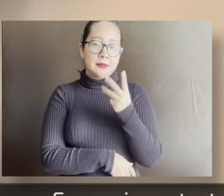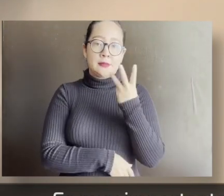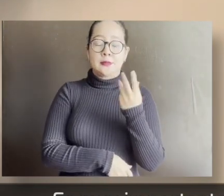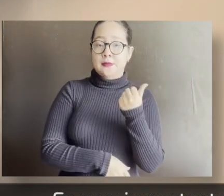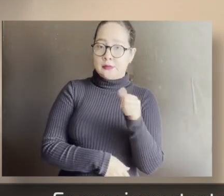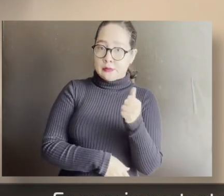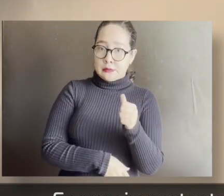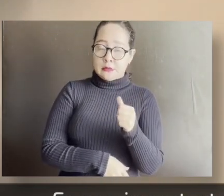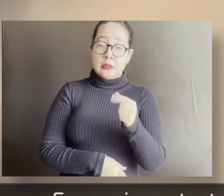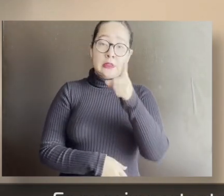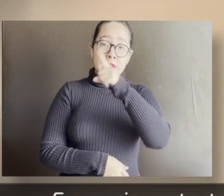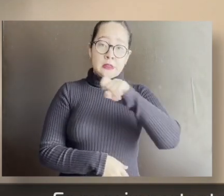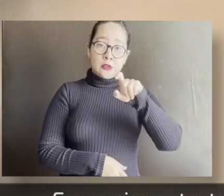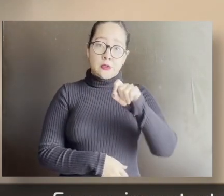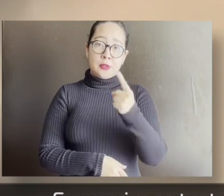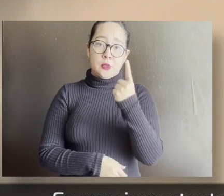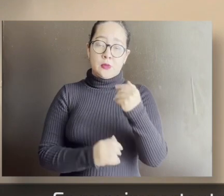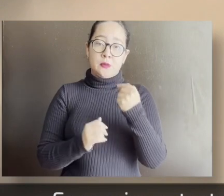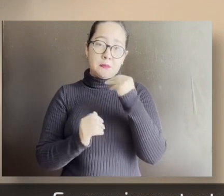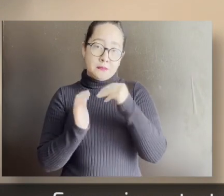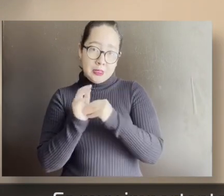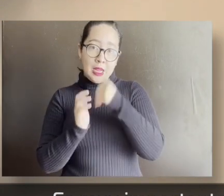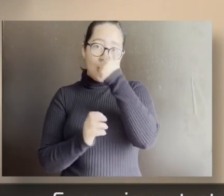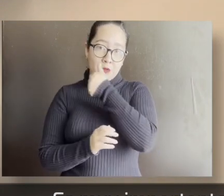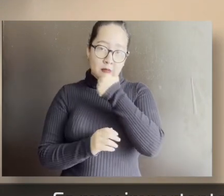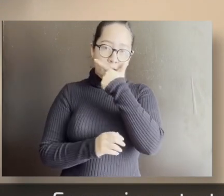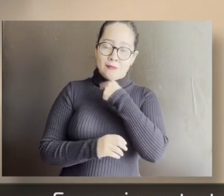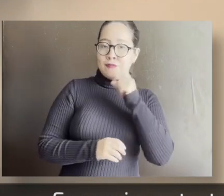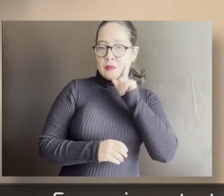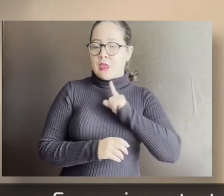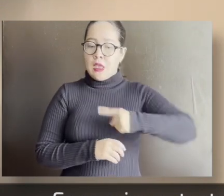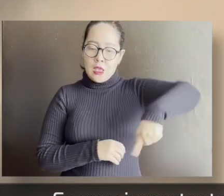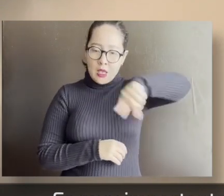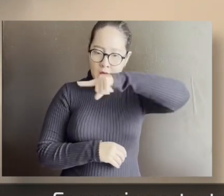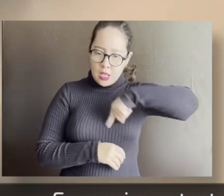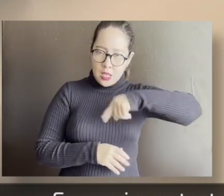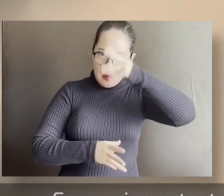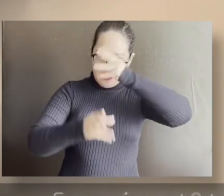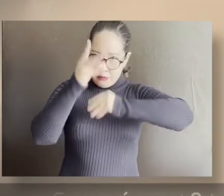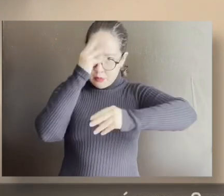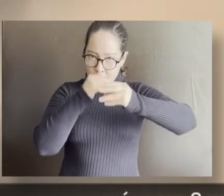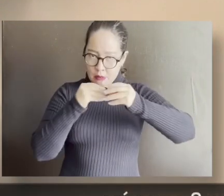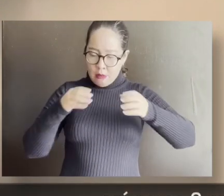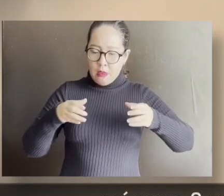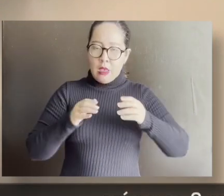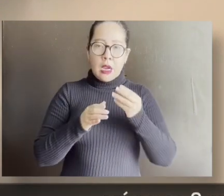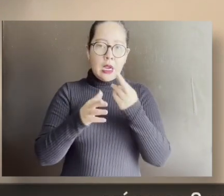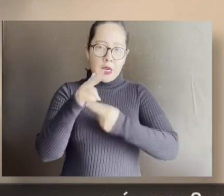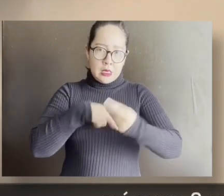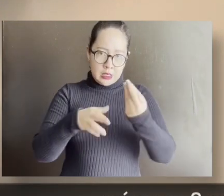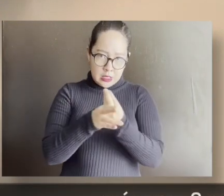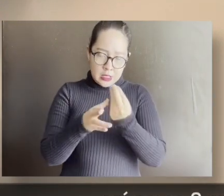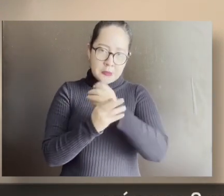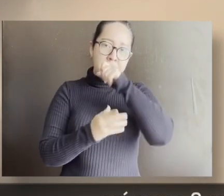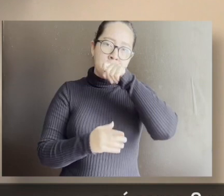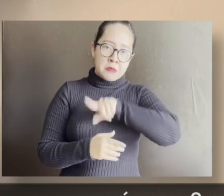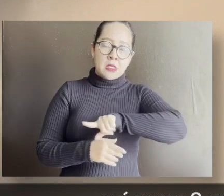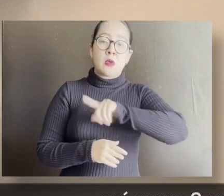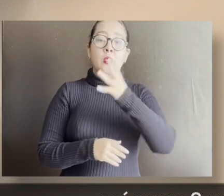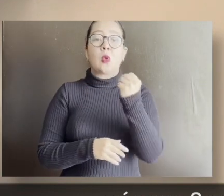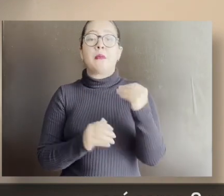más de 121 mil alumnos y alumnas aprendientes, así como 9 mil